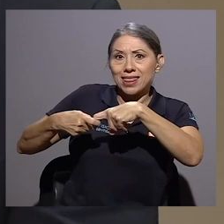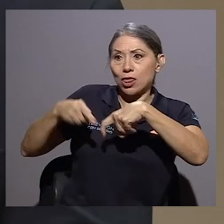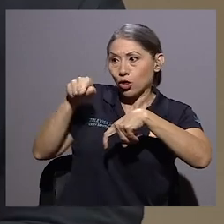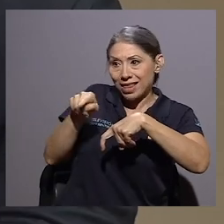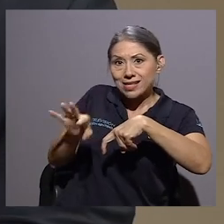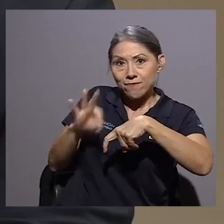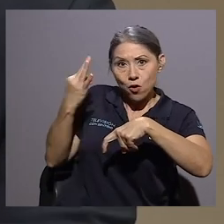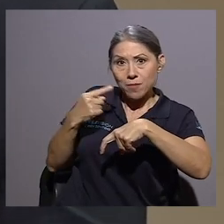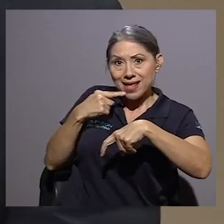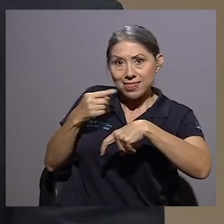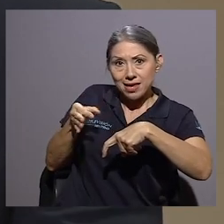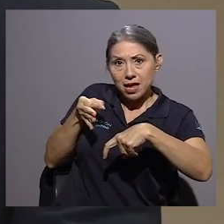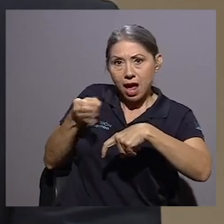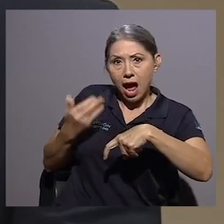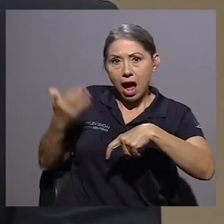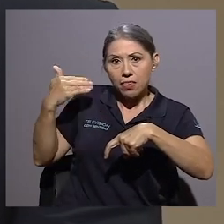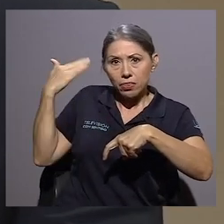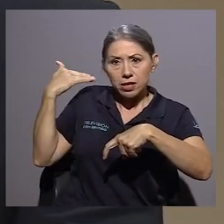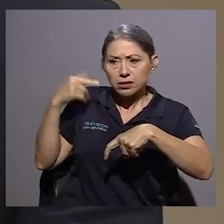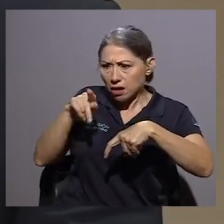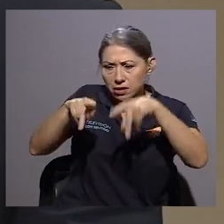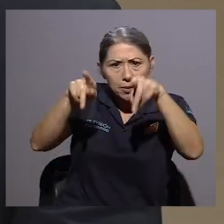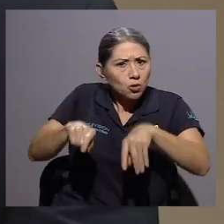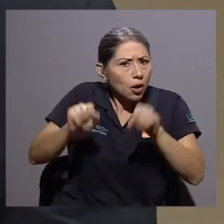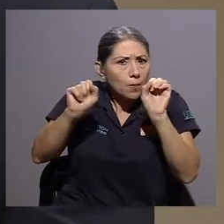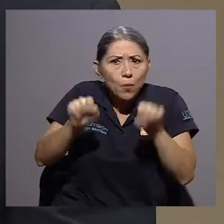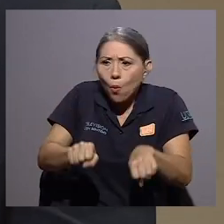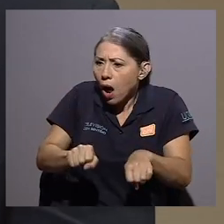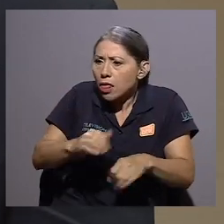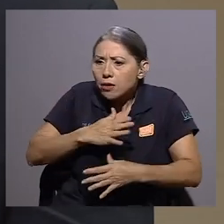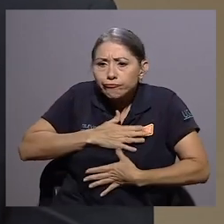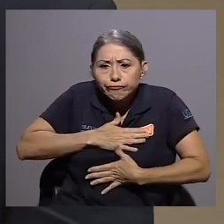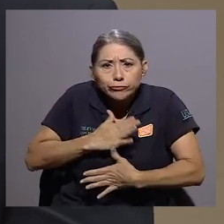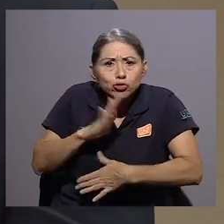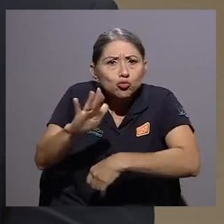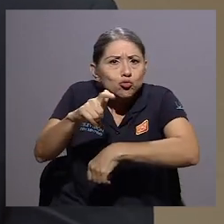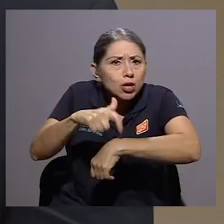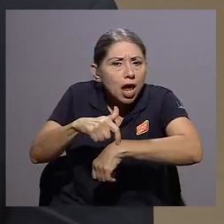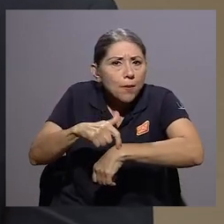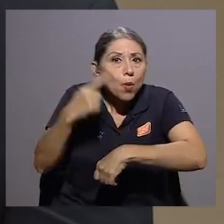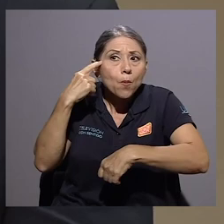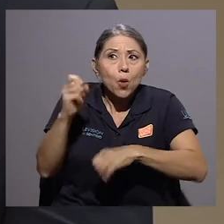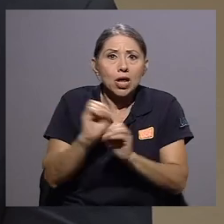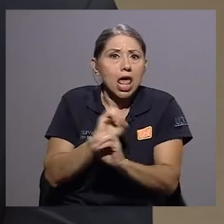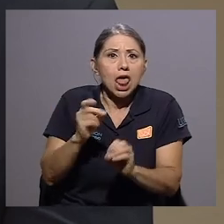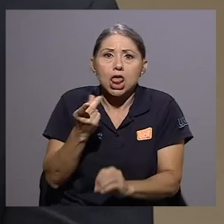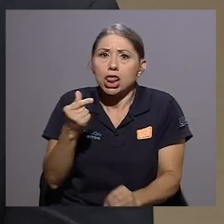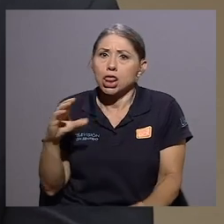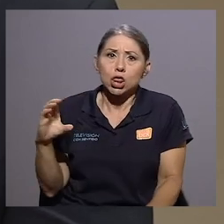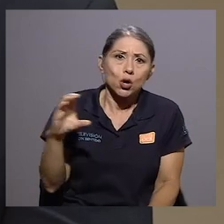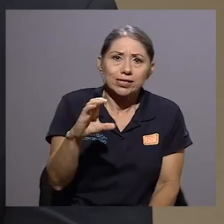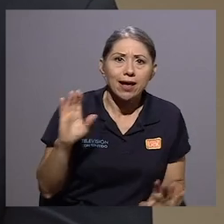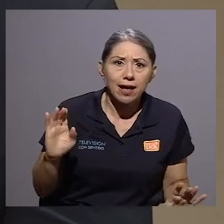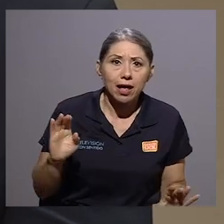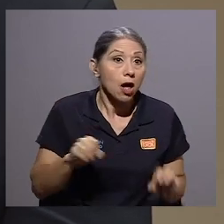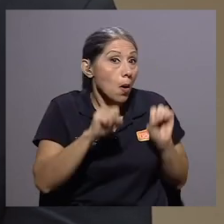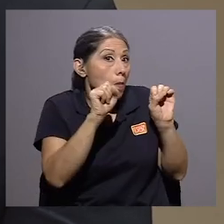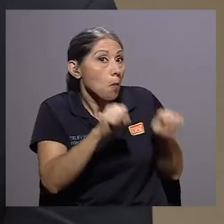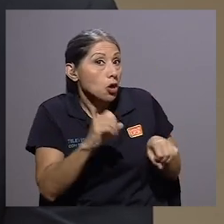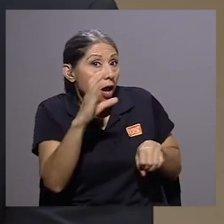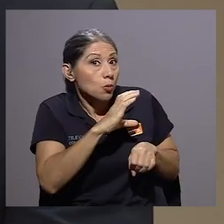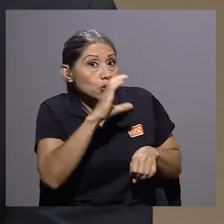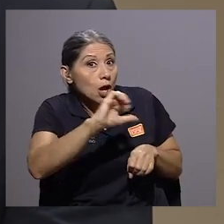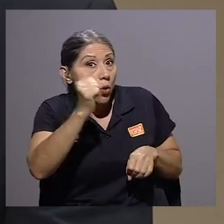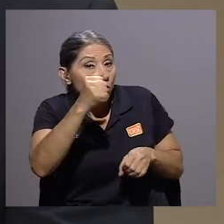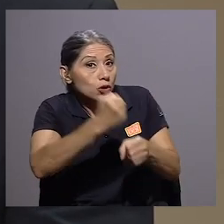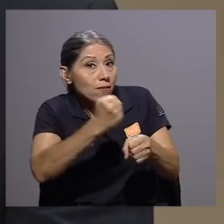en estas características puede perfectamente disponer de su tiempo porque no está recibiendo un